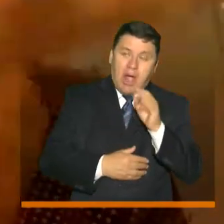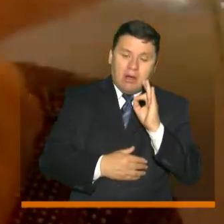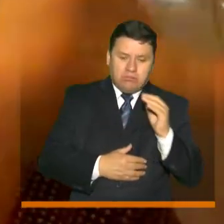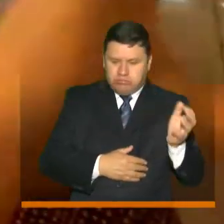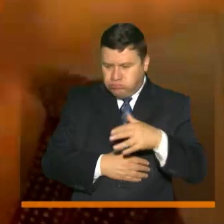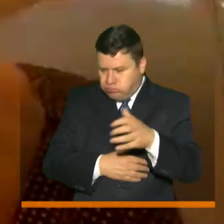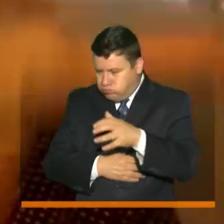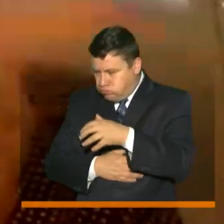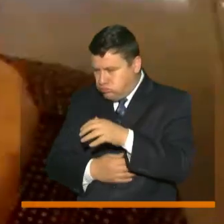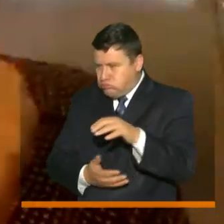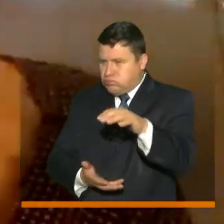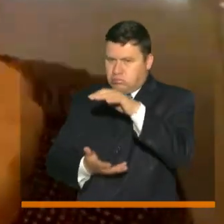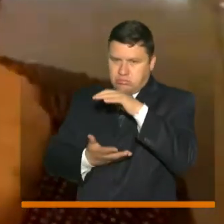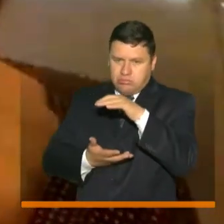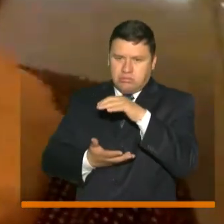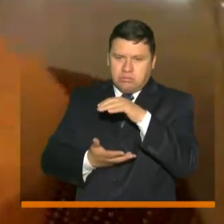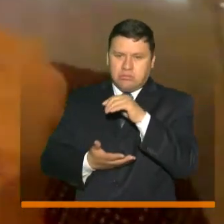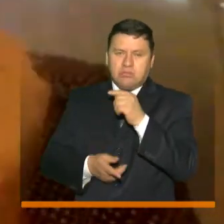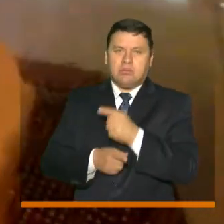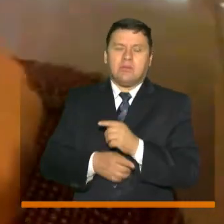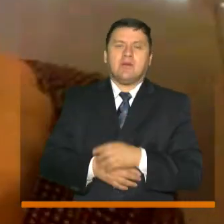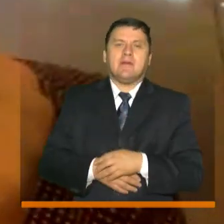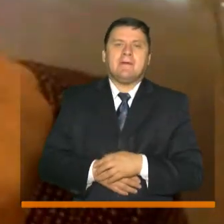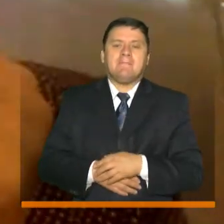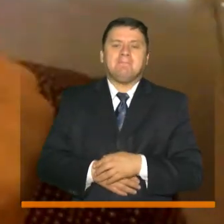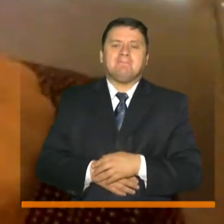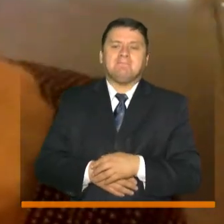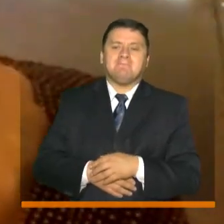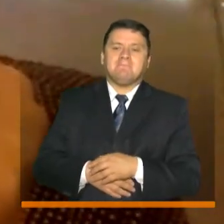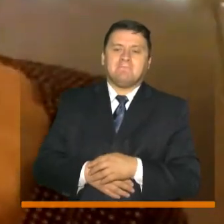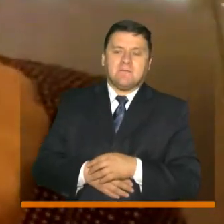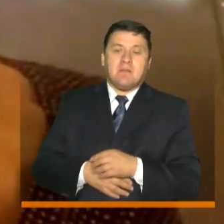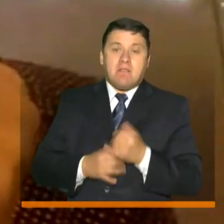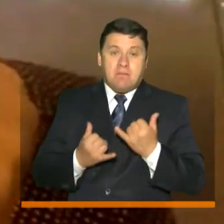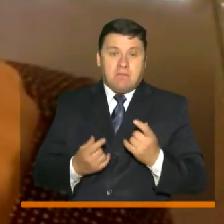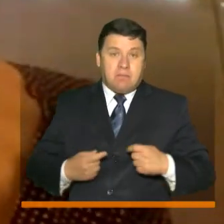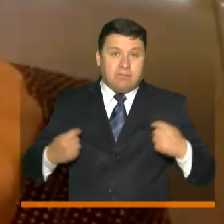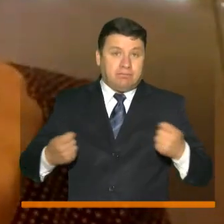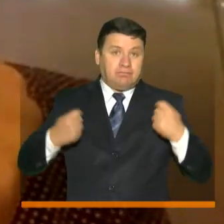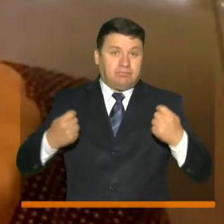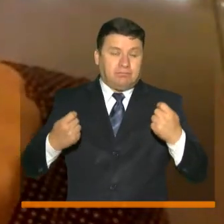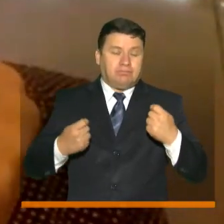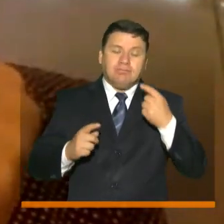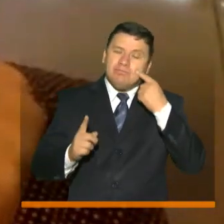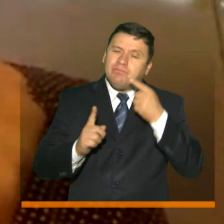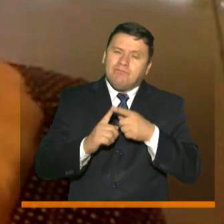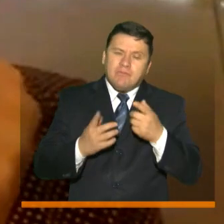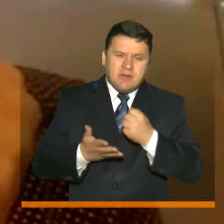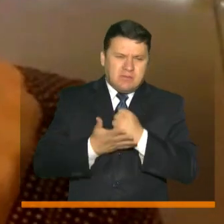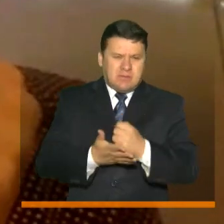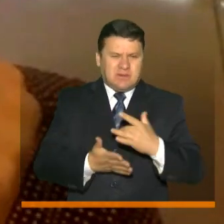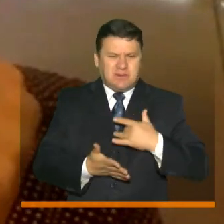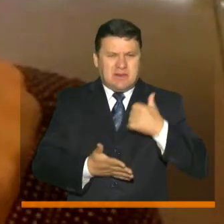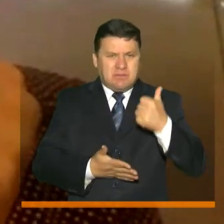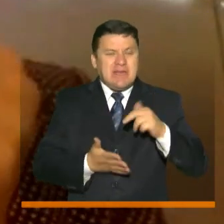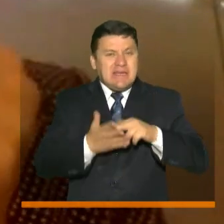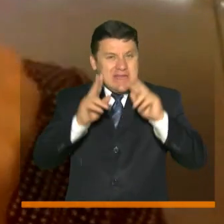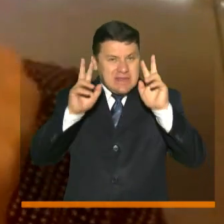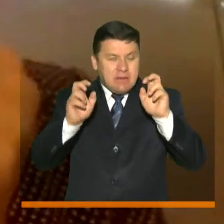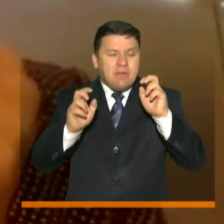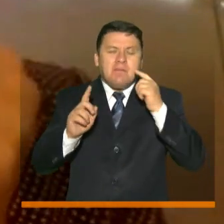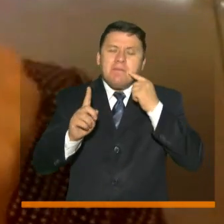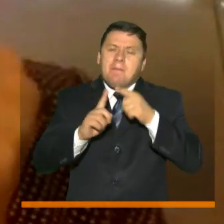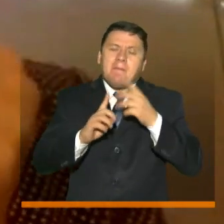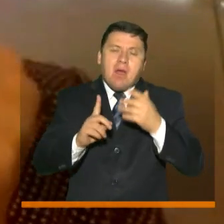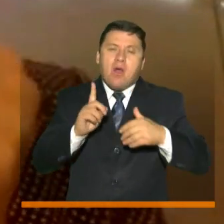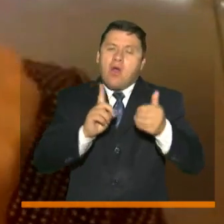los recursos vayan a eso entonces en esta campaña específica de ayudarnos a hacer bien lo